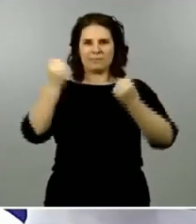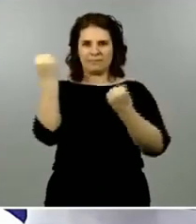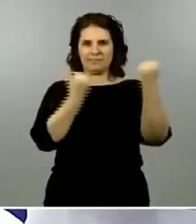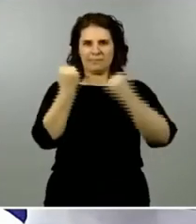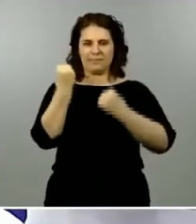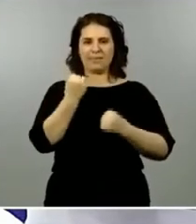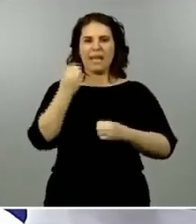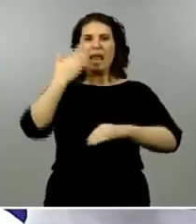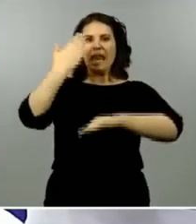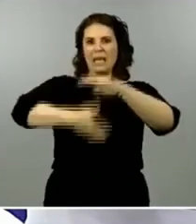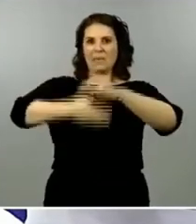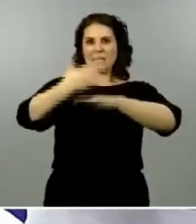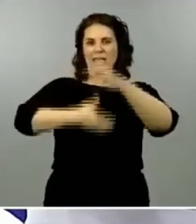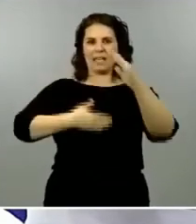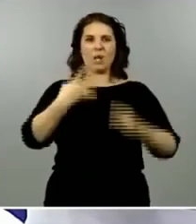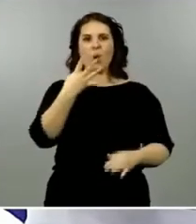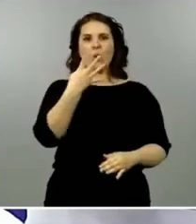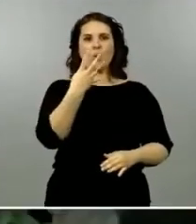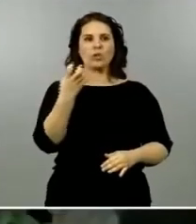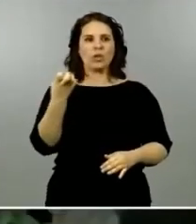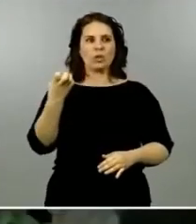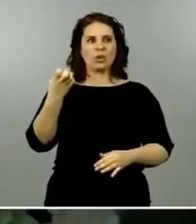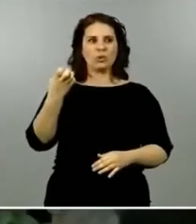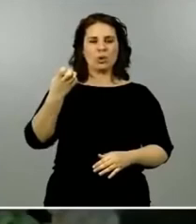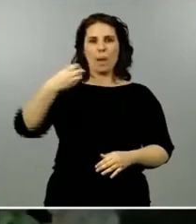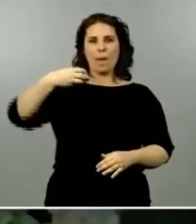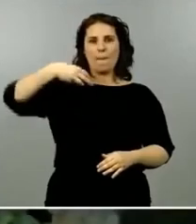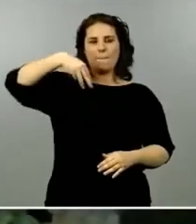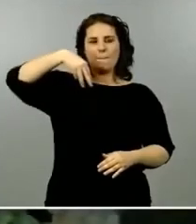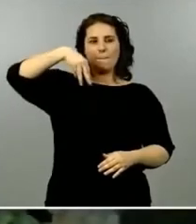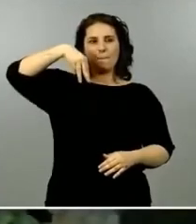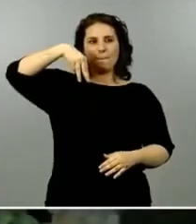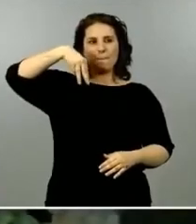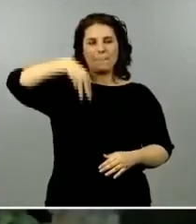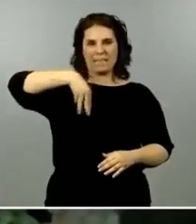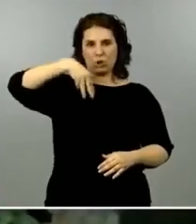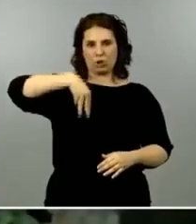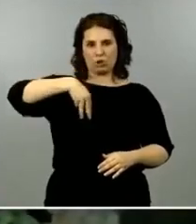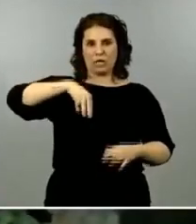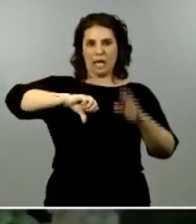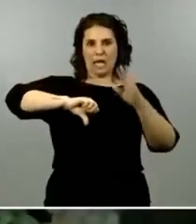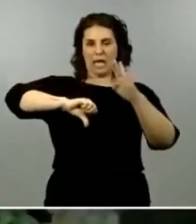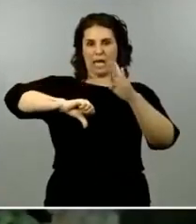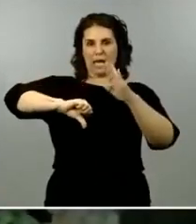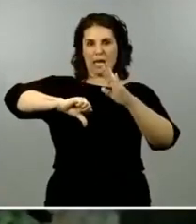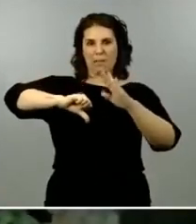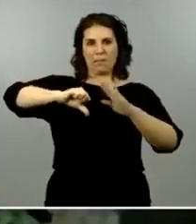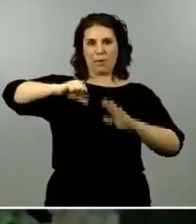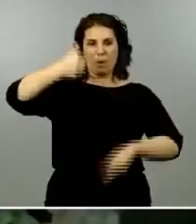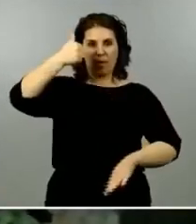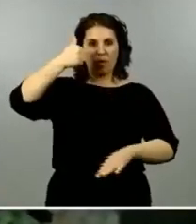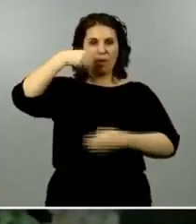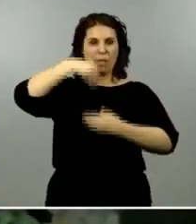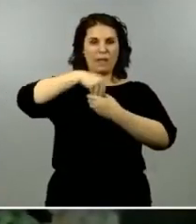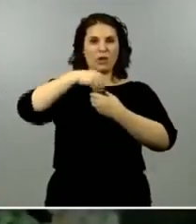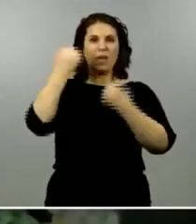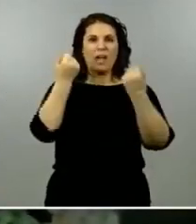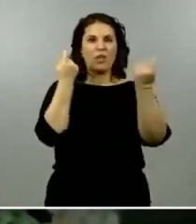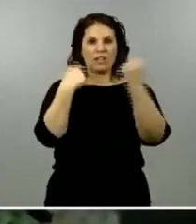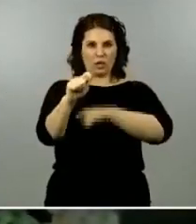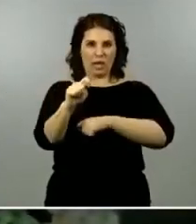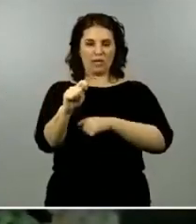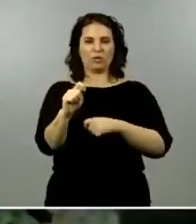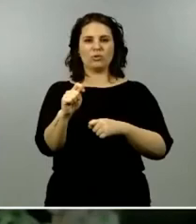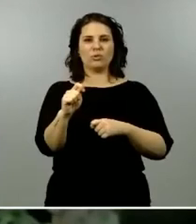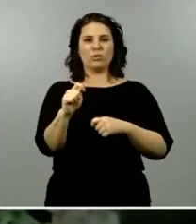metros que ahora que se ha aprobado para los concesionarios se ha quitado en la fase 1 pero se ha añadido la cita